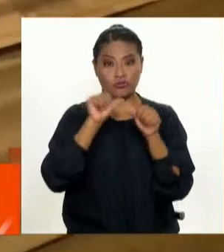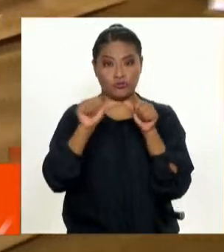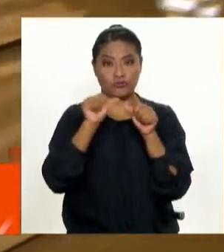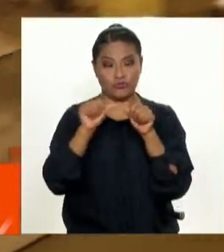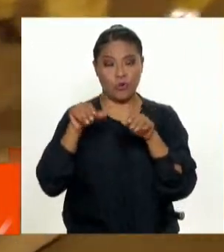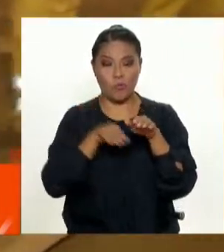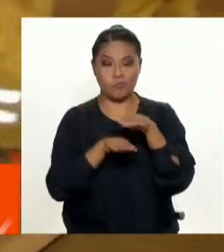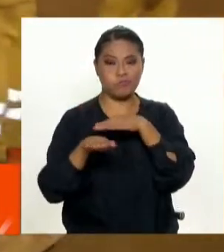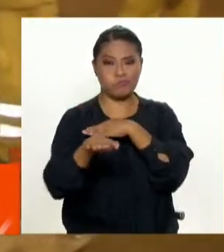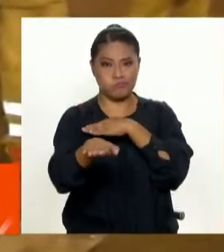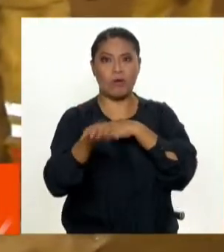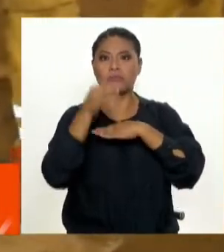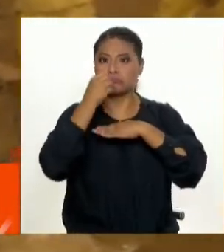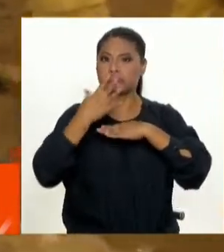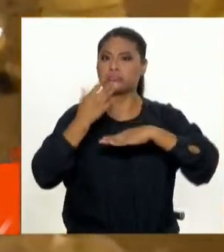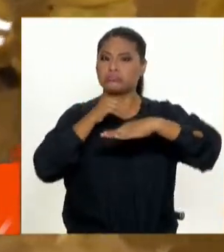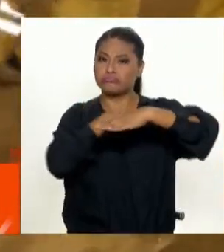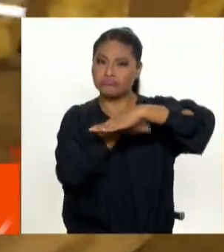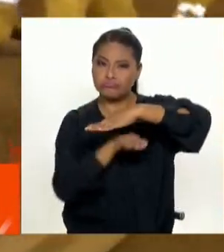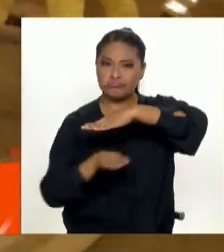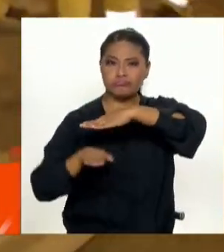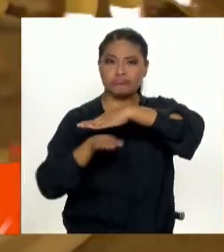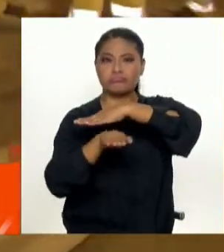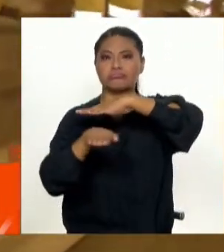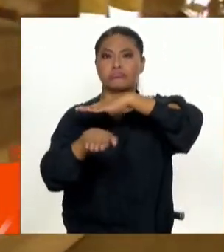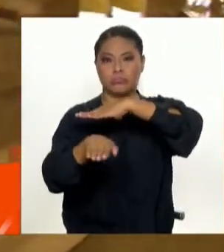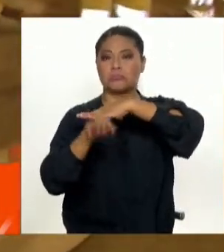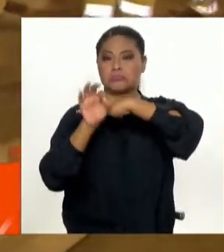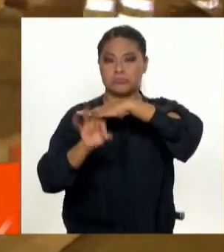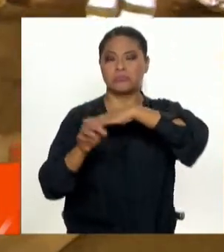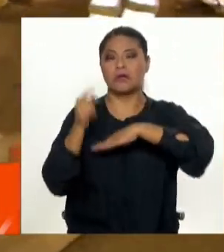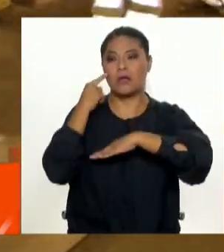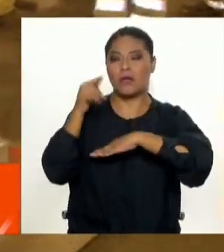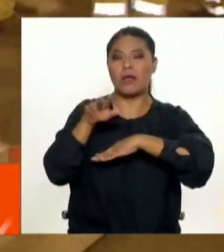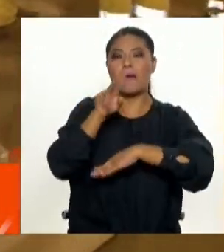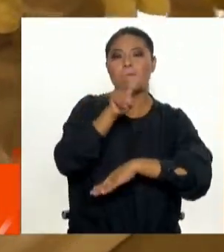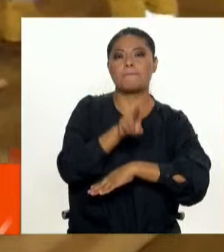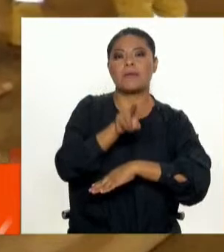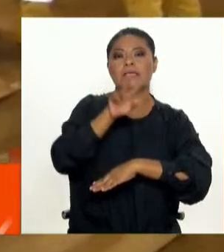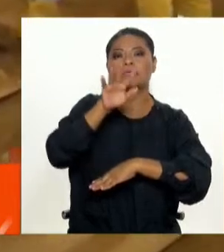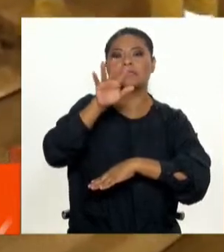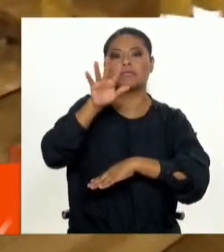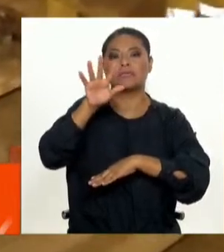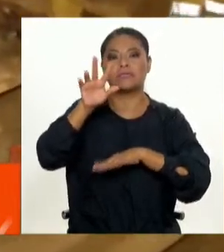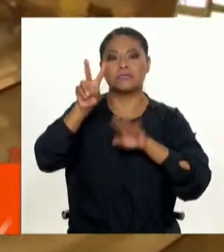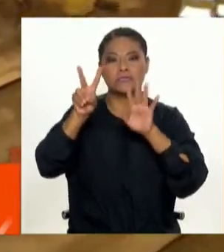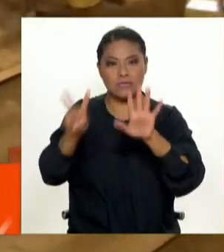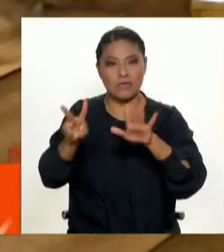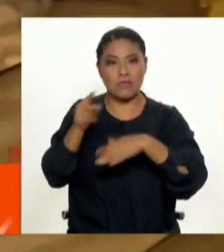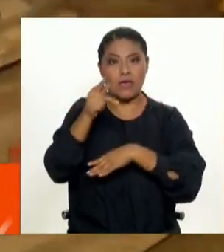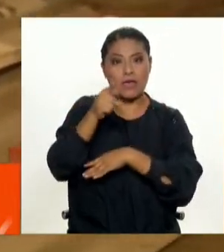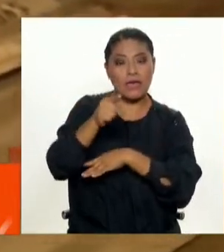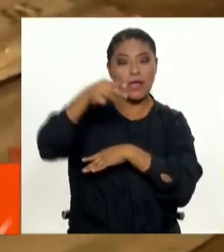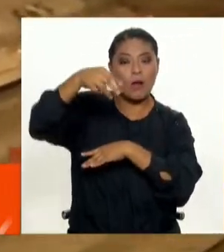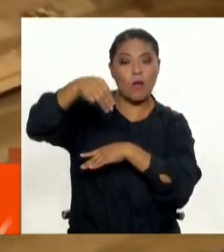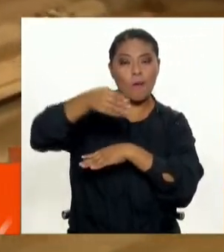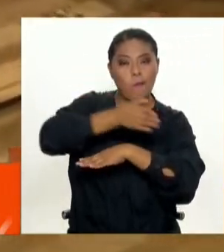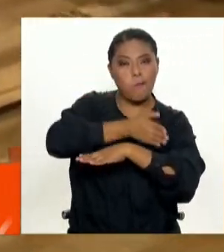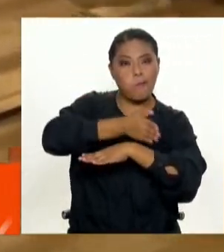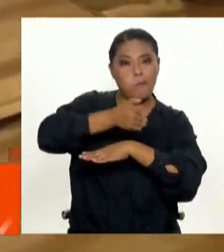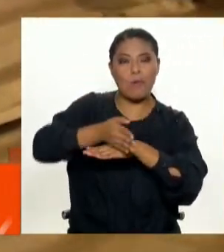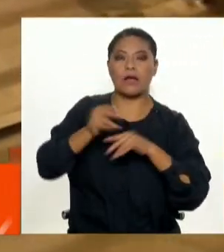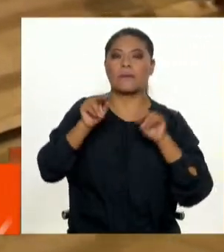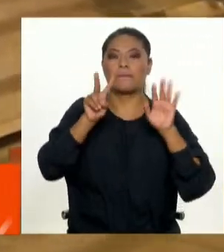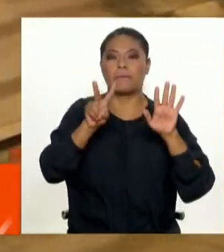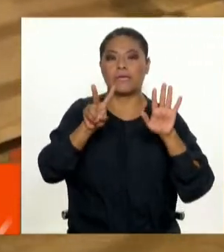envergadura, es una mega obra subterránea en totalidad. Va a cubrir 27 kilómetros, pasando por 27 estaciones,